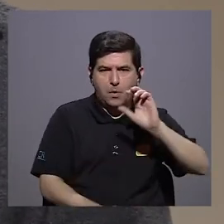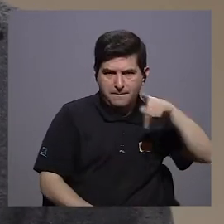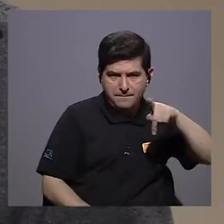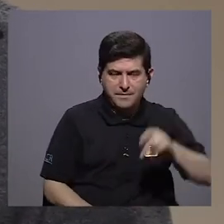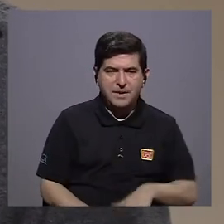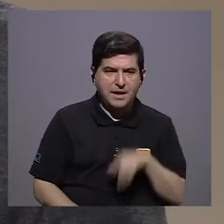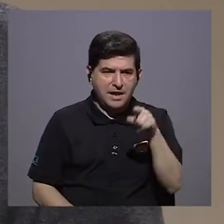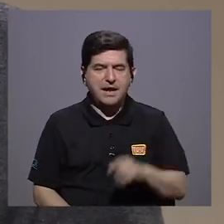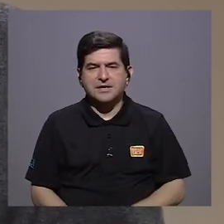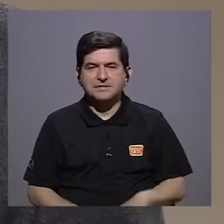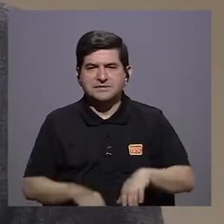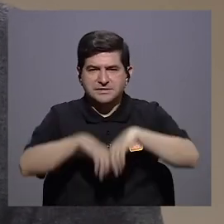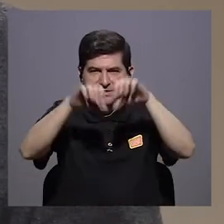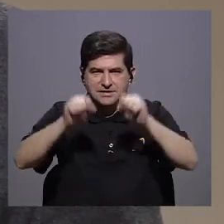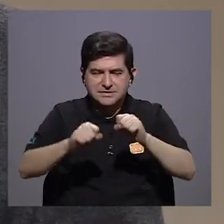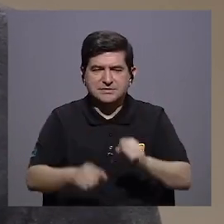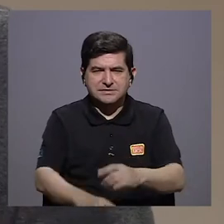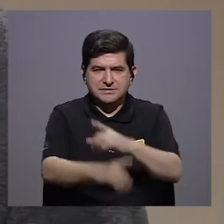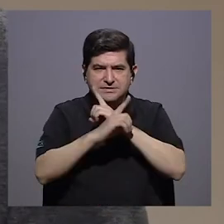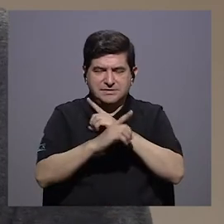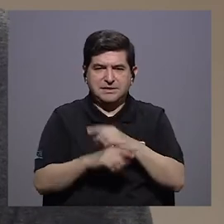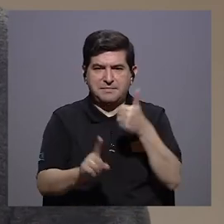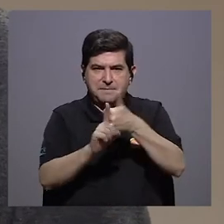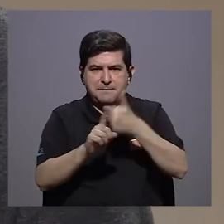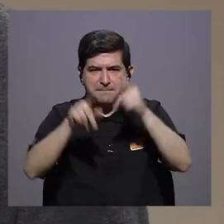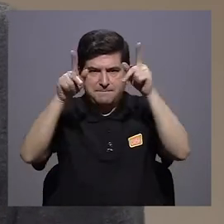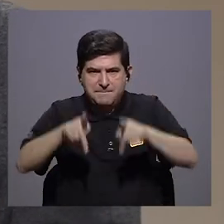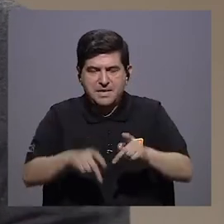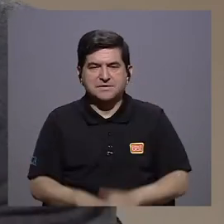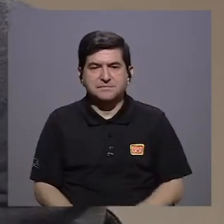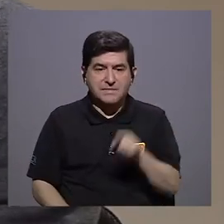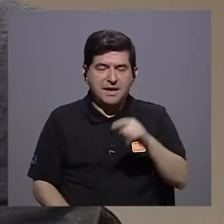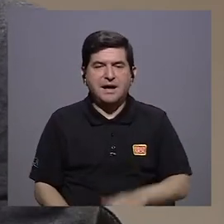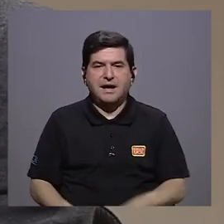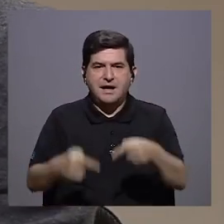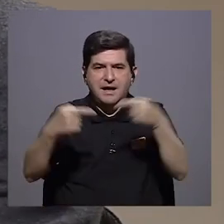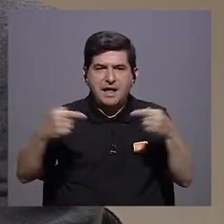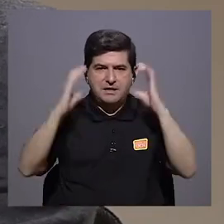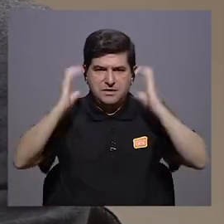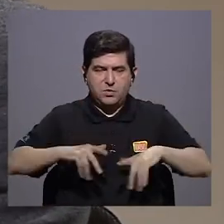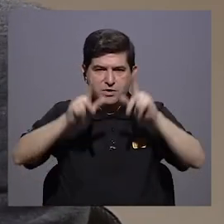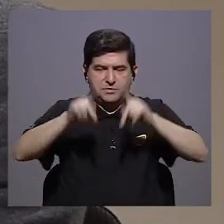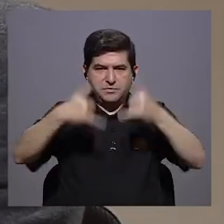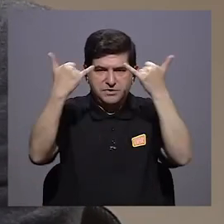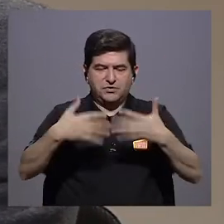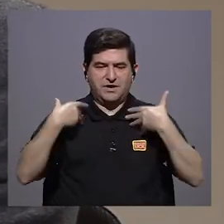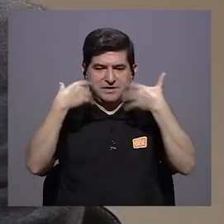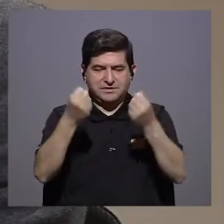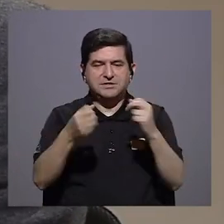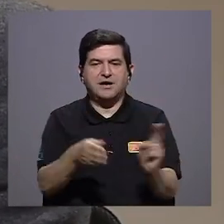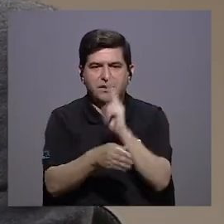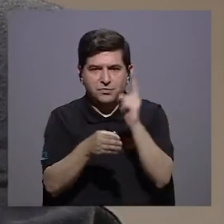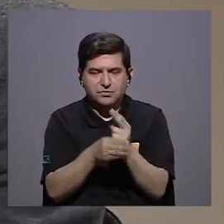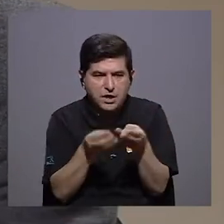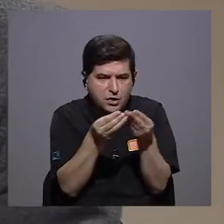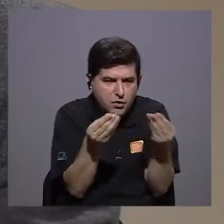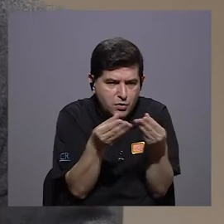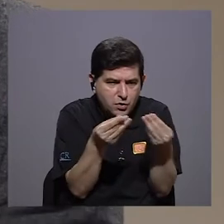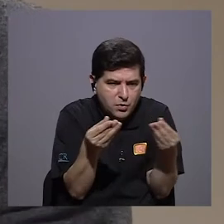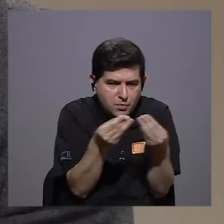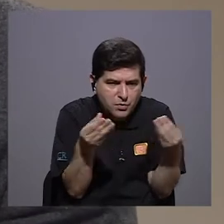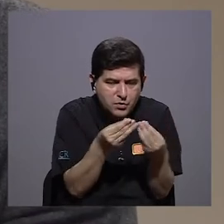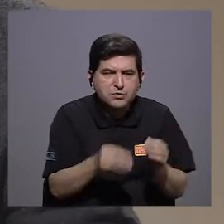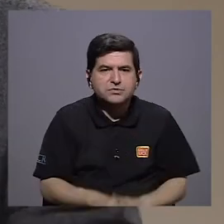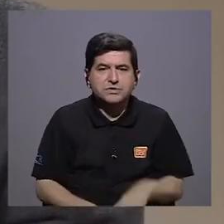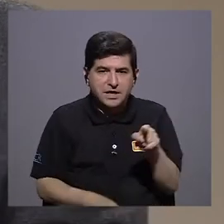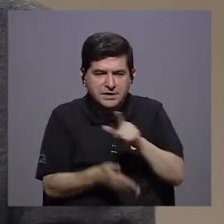Picado es produciendo esa inmunidad por las personas. Entonces, agarra los anticuerpos de pacientes ya sanos, los producen,